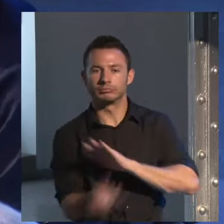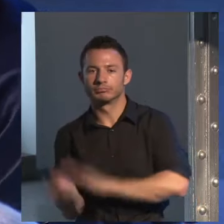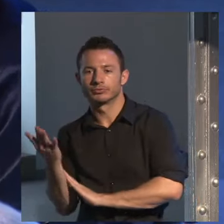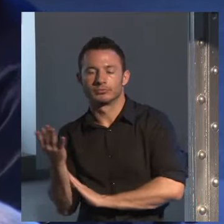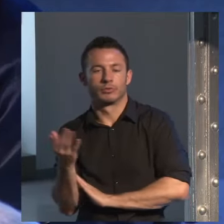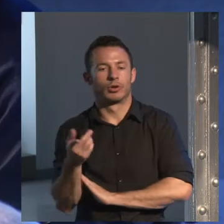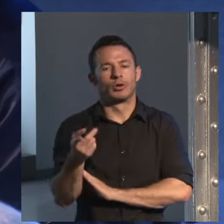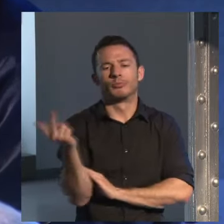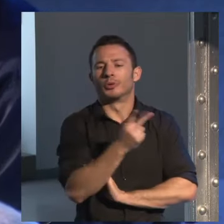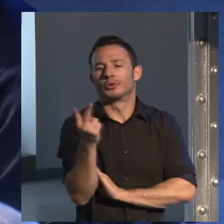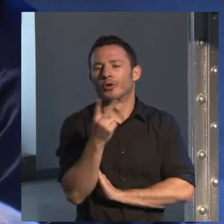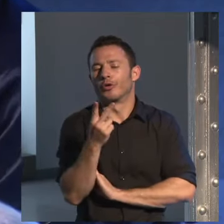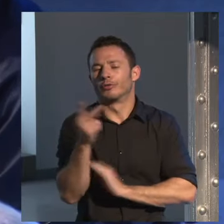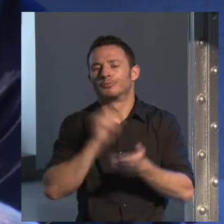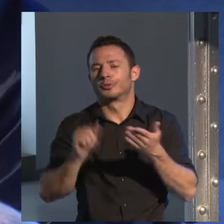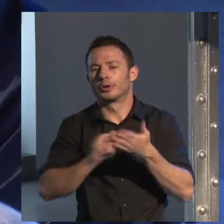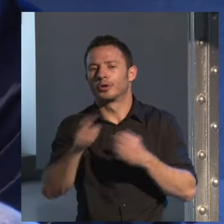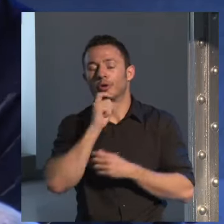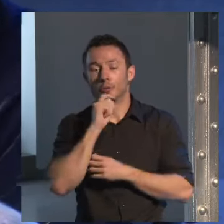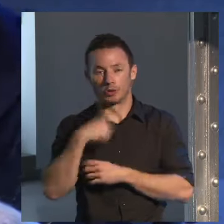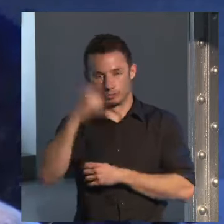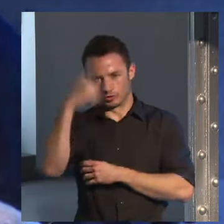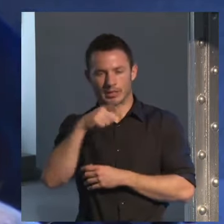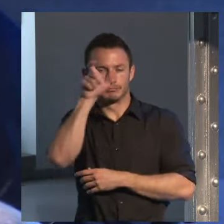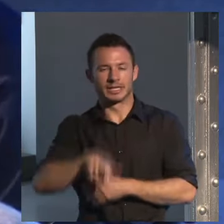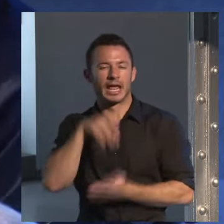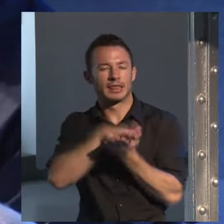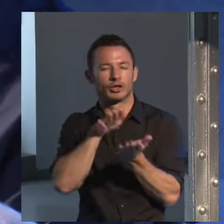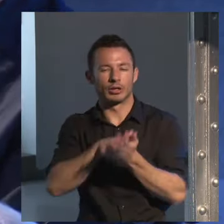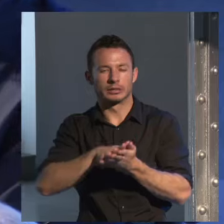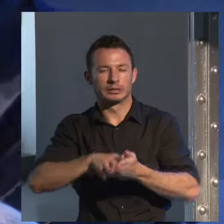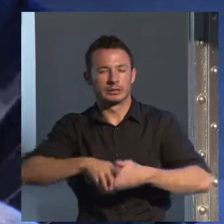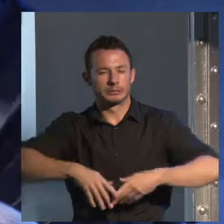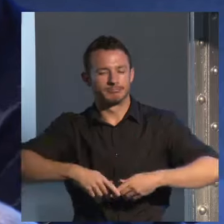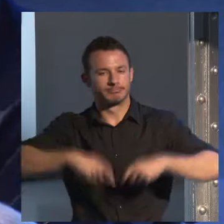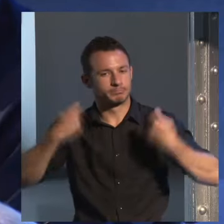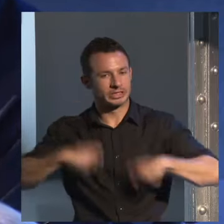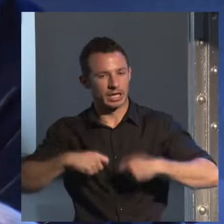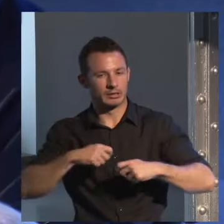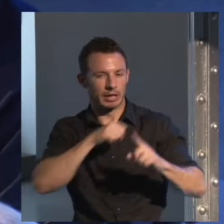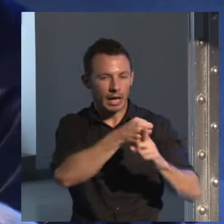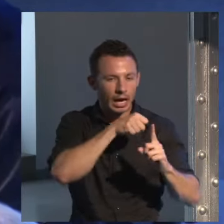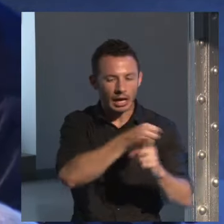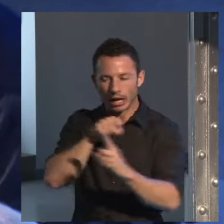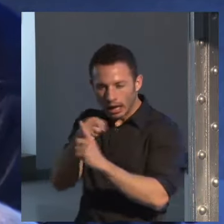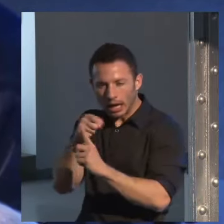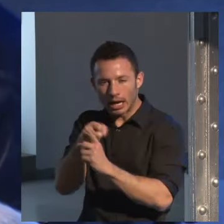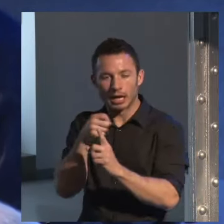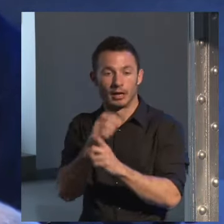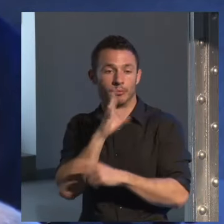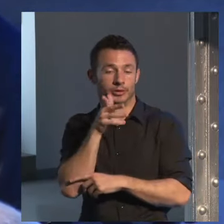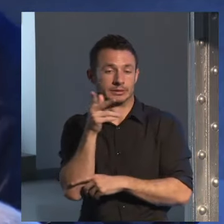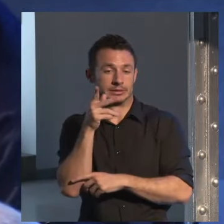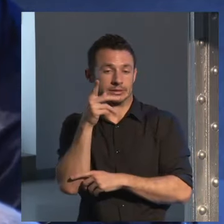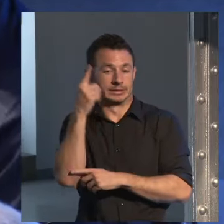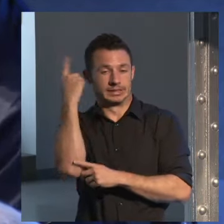digo porque ya sabéis que los editores son muy pesados. Entonces, claro, a ellos les interesa lo que les interesa y es que saben que vuestras series también venden muchísimo y me